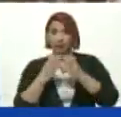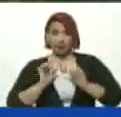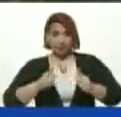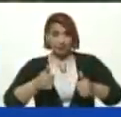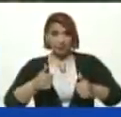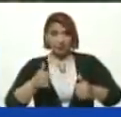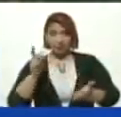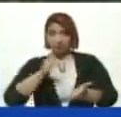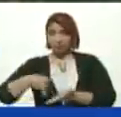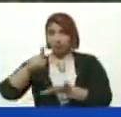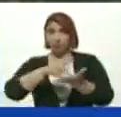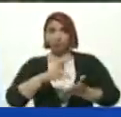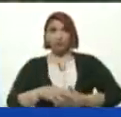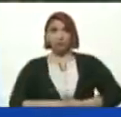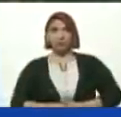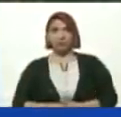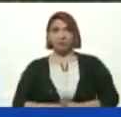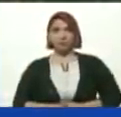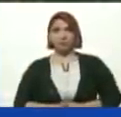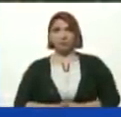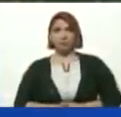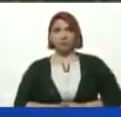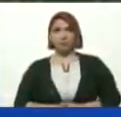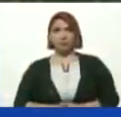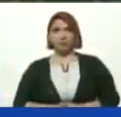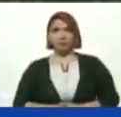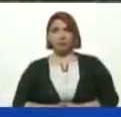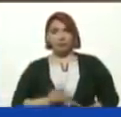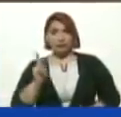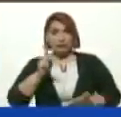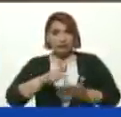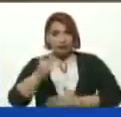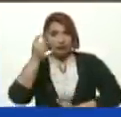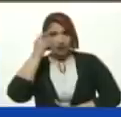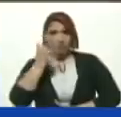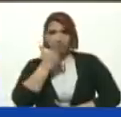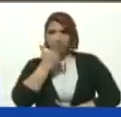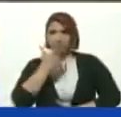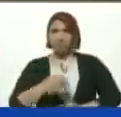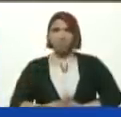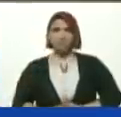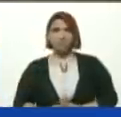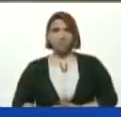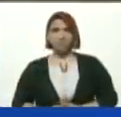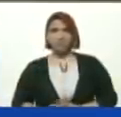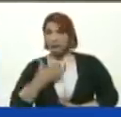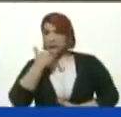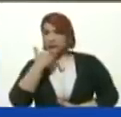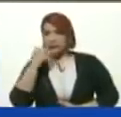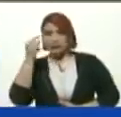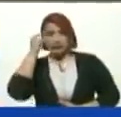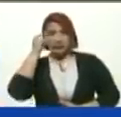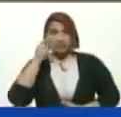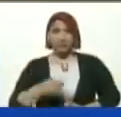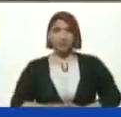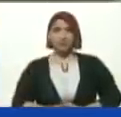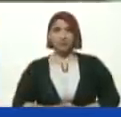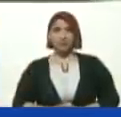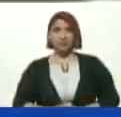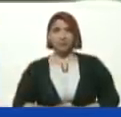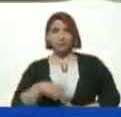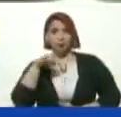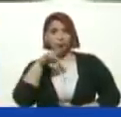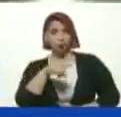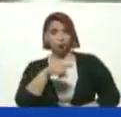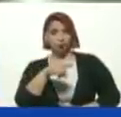Presenciales Llegamos al día Va llegando el día El lunes